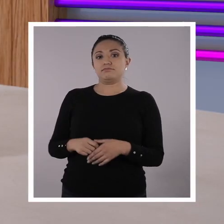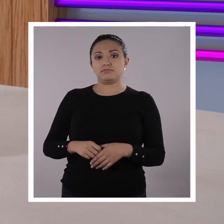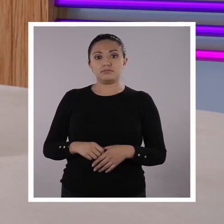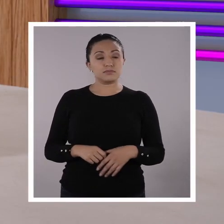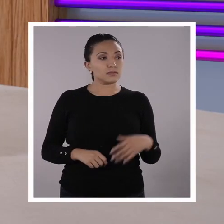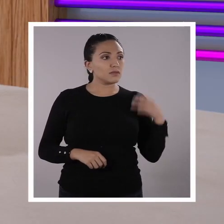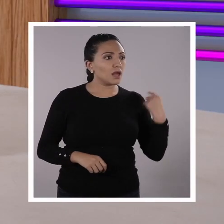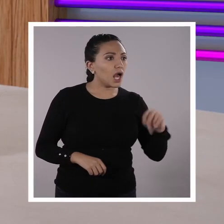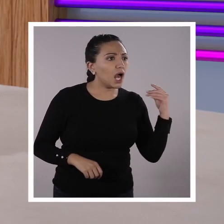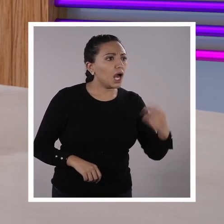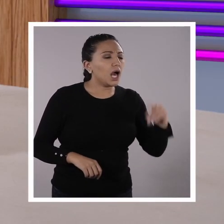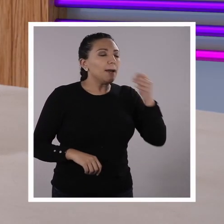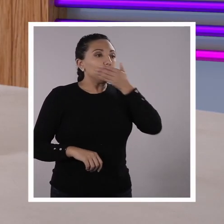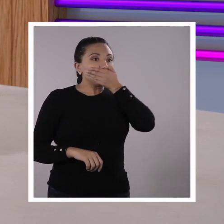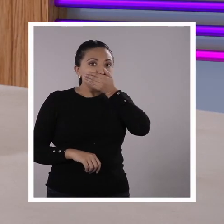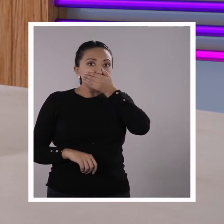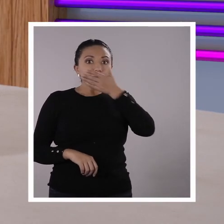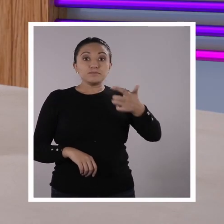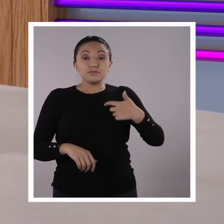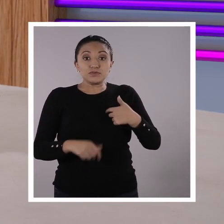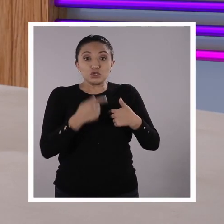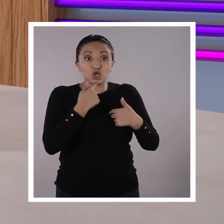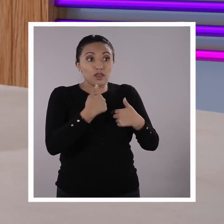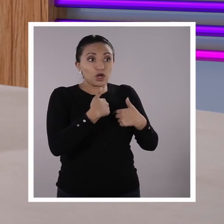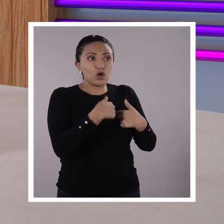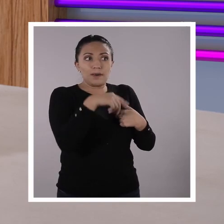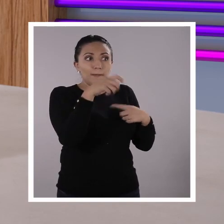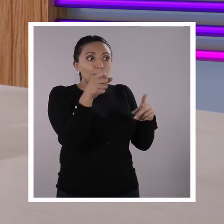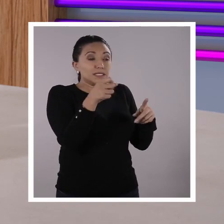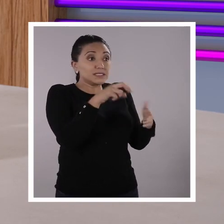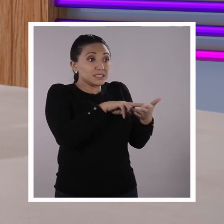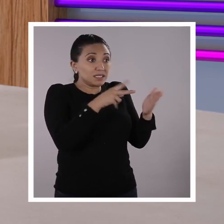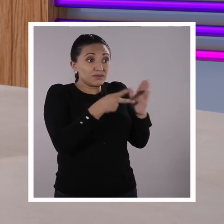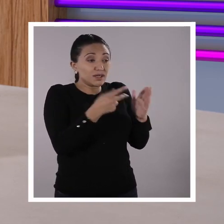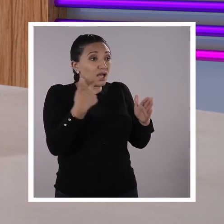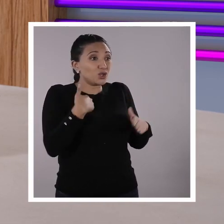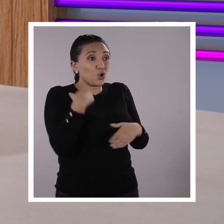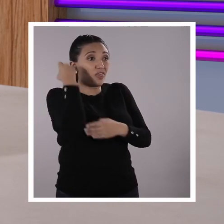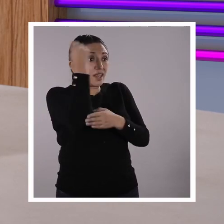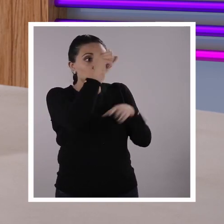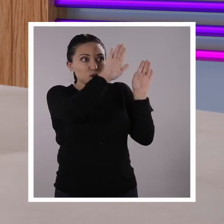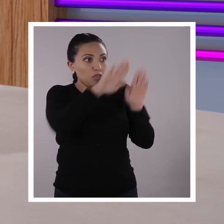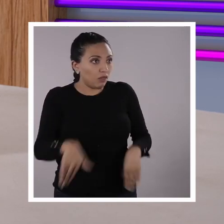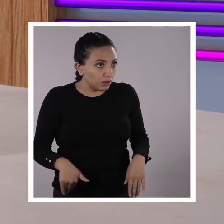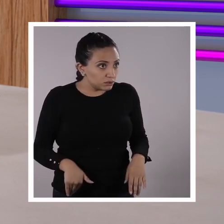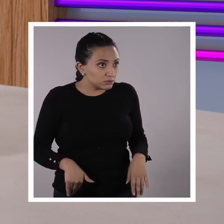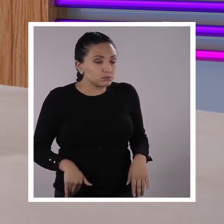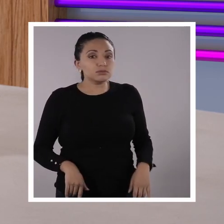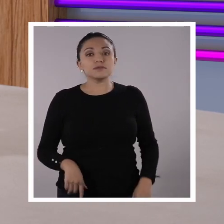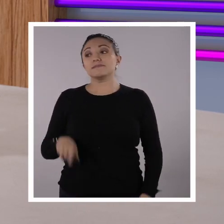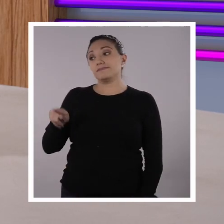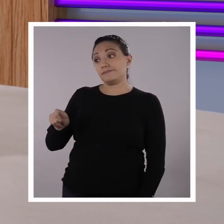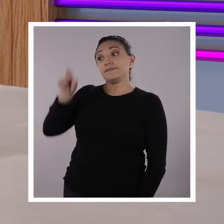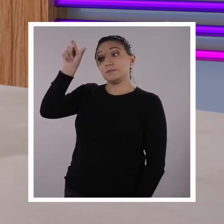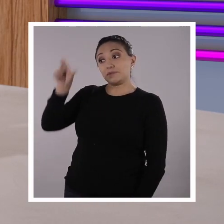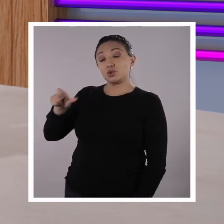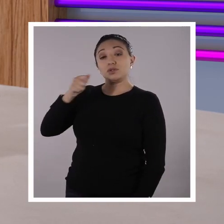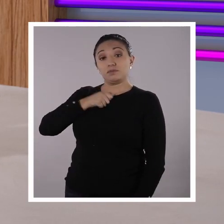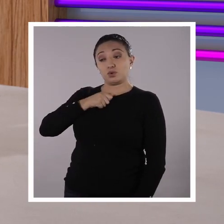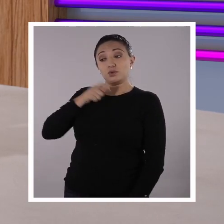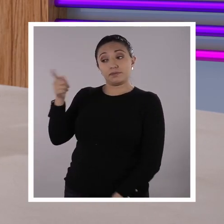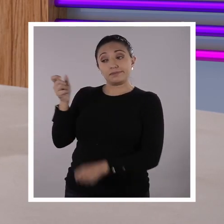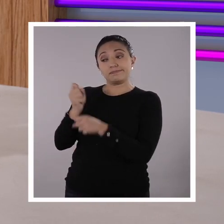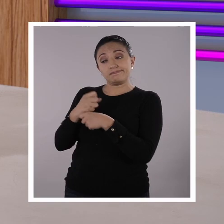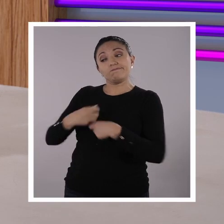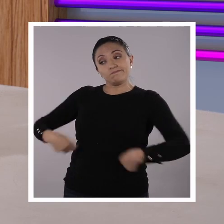Uy, profe, entonces, cuando dije que era mía, estaba violentando los derechos. Una persona que es el creador de la